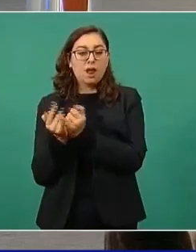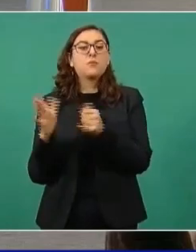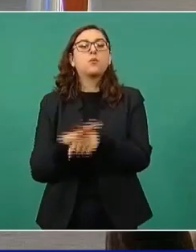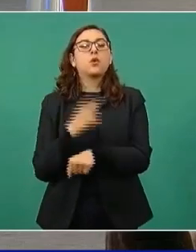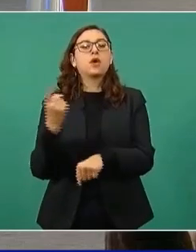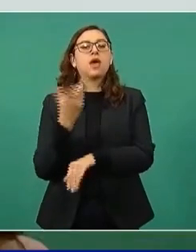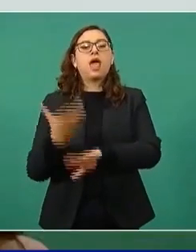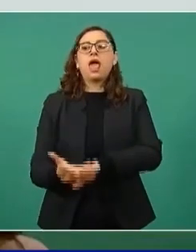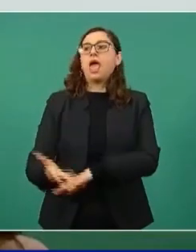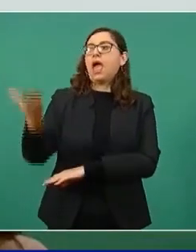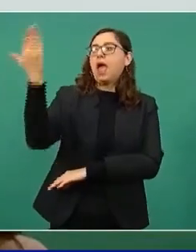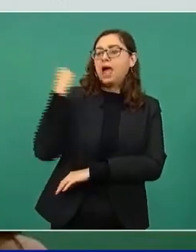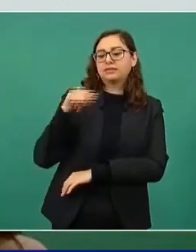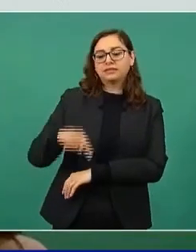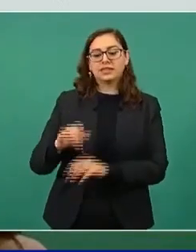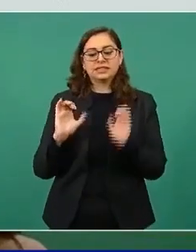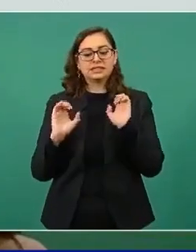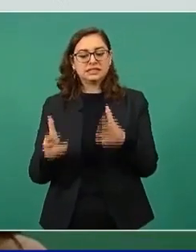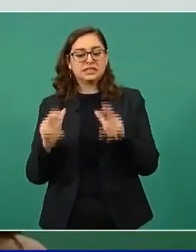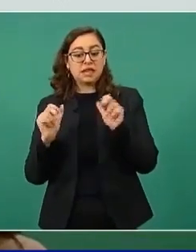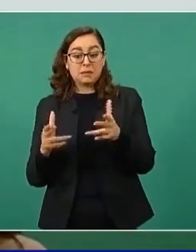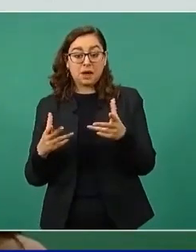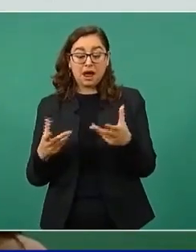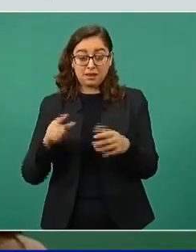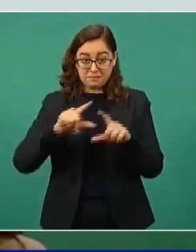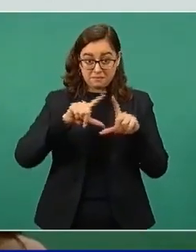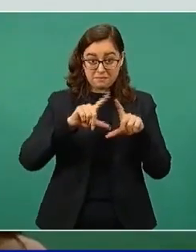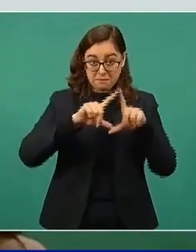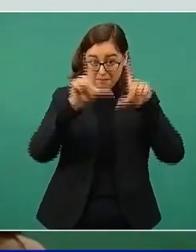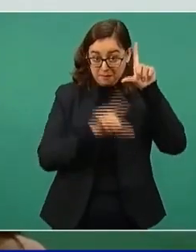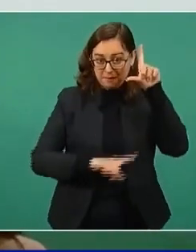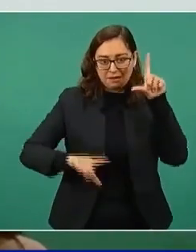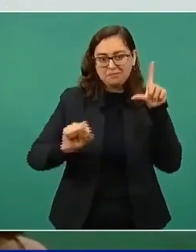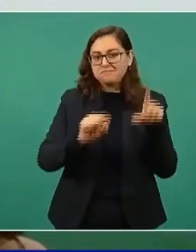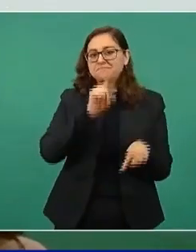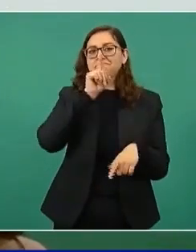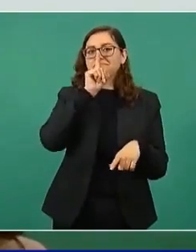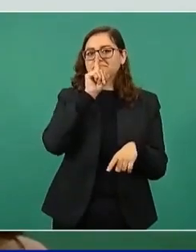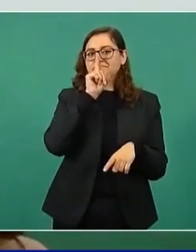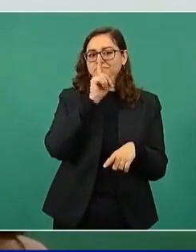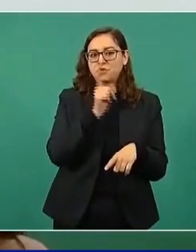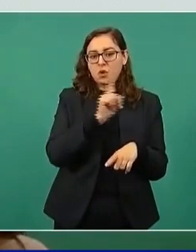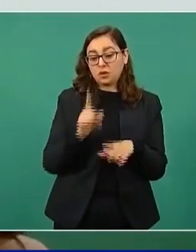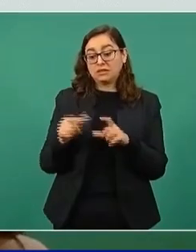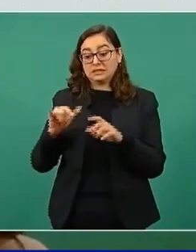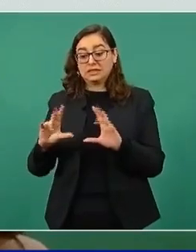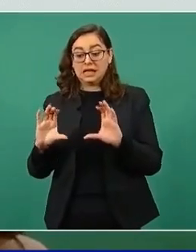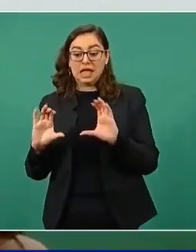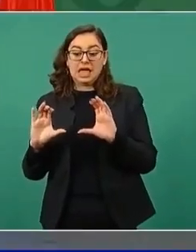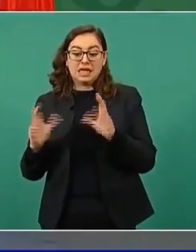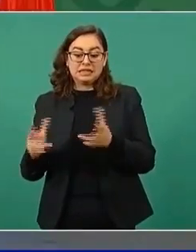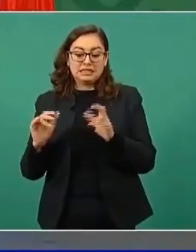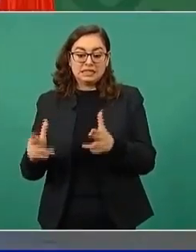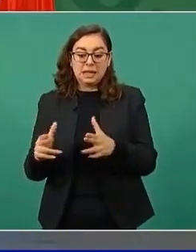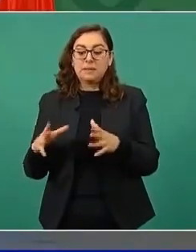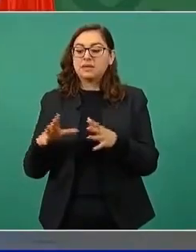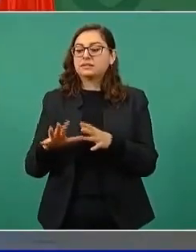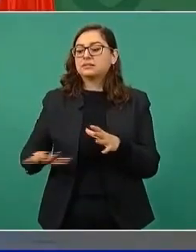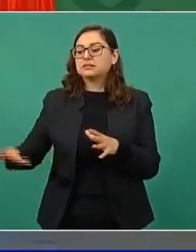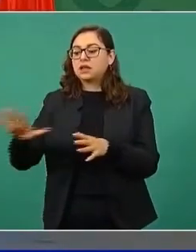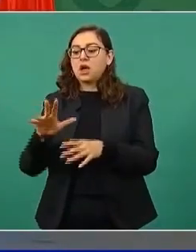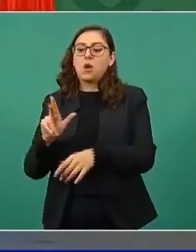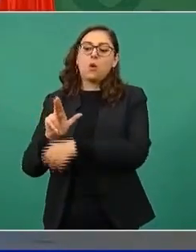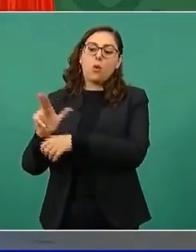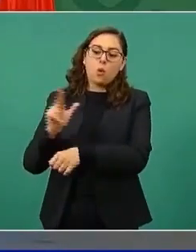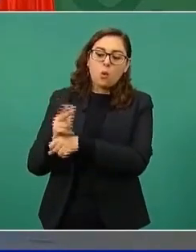junto a Calvelice, Costa Rica, Nicaragua, Honduras y El Salvador formaban parte de la Capitanía General de Guatemala. Y no